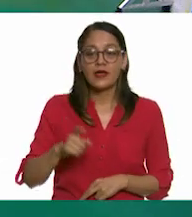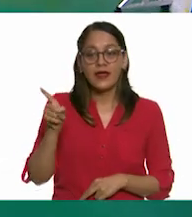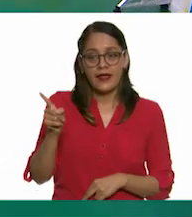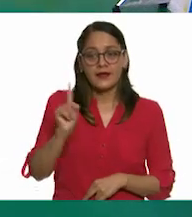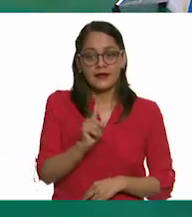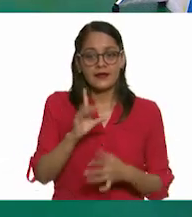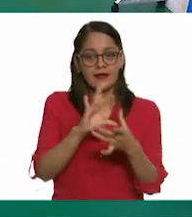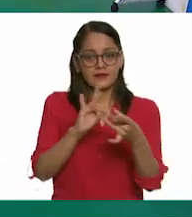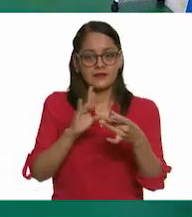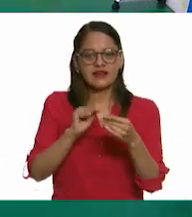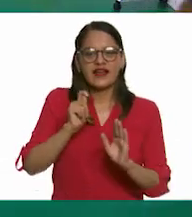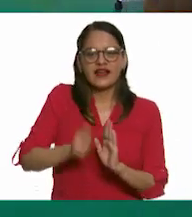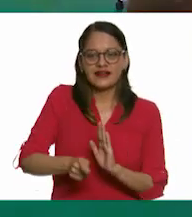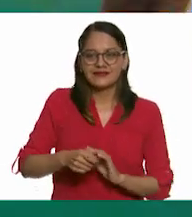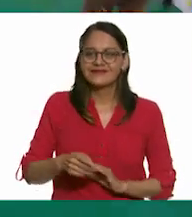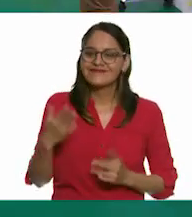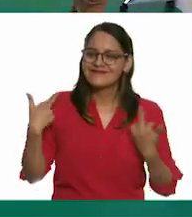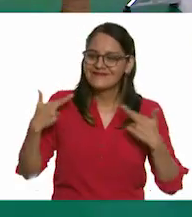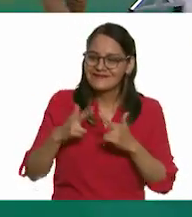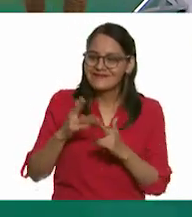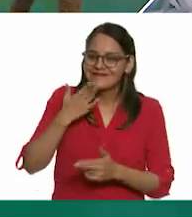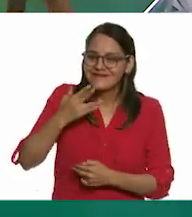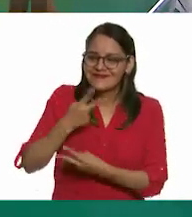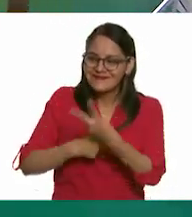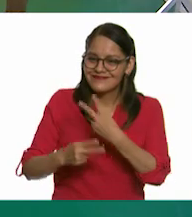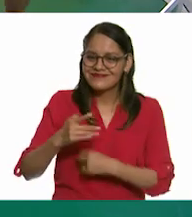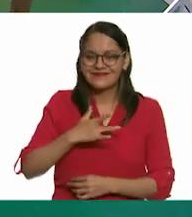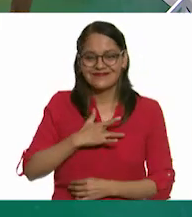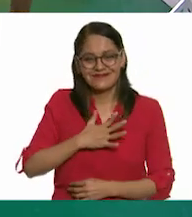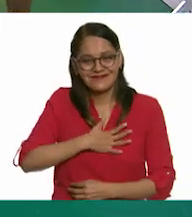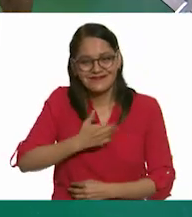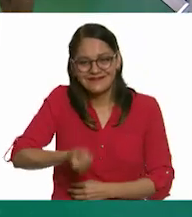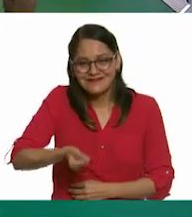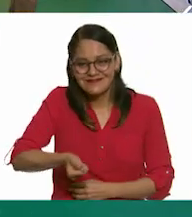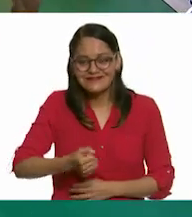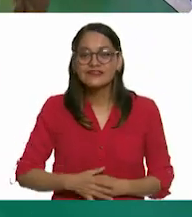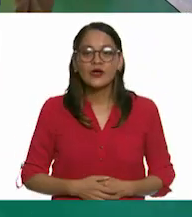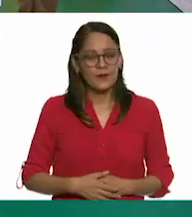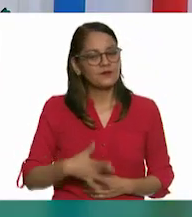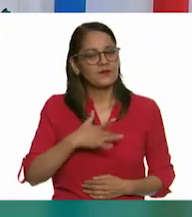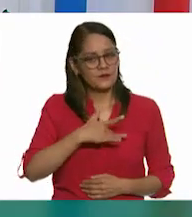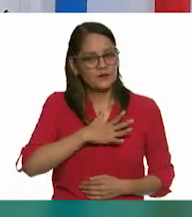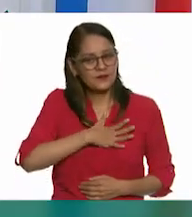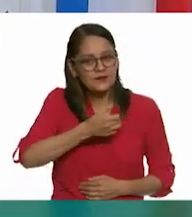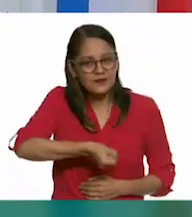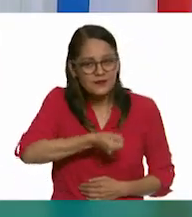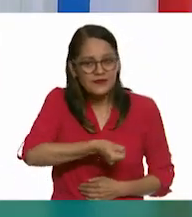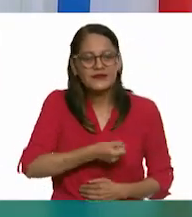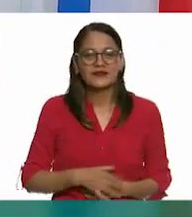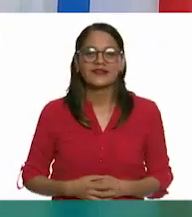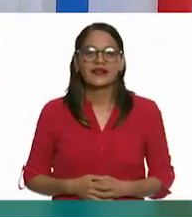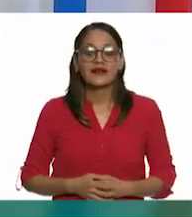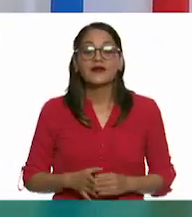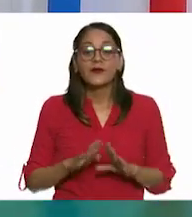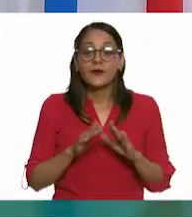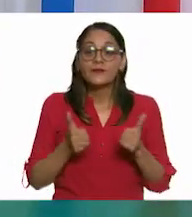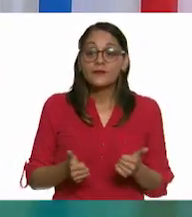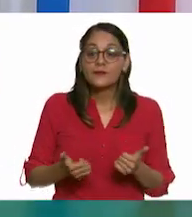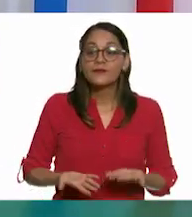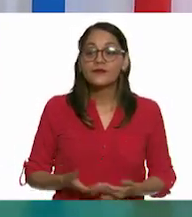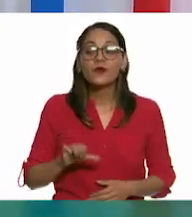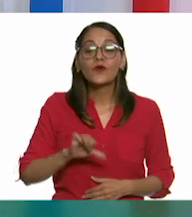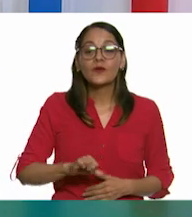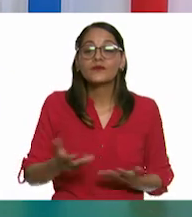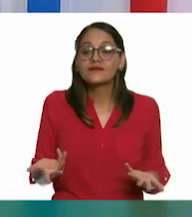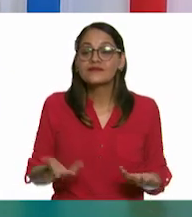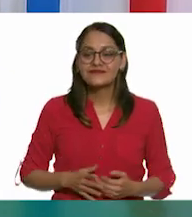de qué trata? Maestro, bienvenido. Te saludamos con el corazón. Te saludo con el corazón. También la saludo con el corazón. ¿Cómo se encuentran el